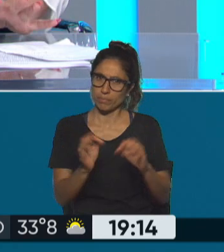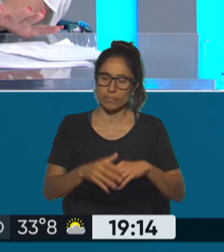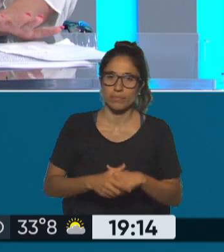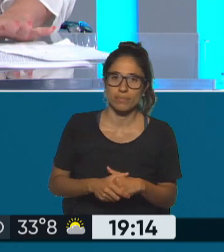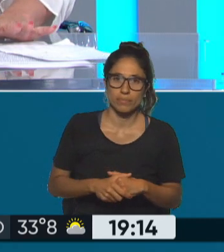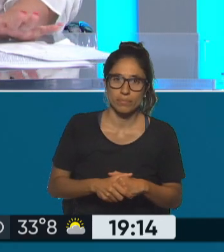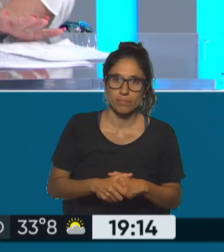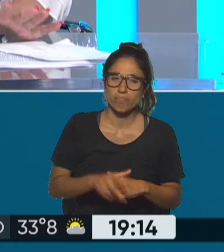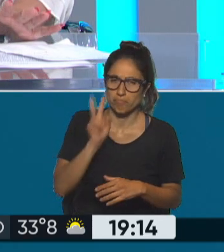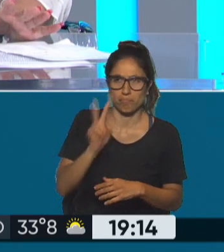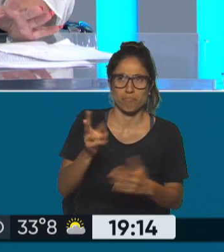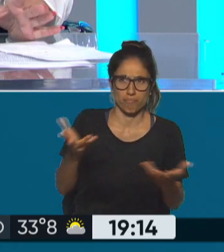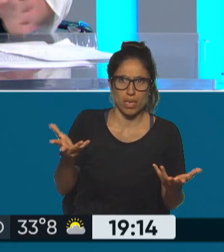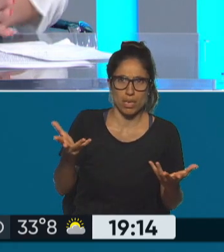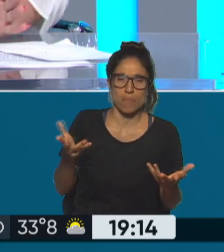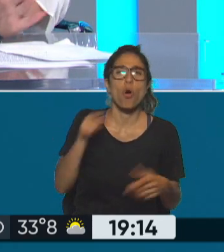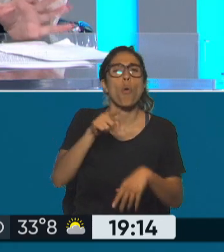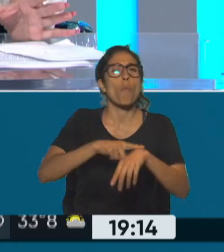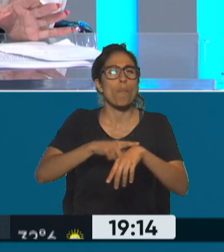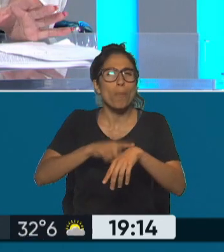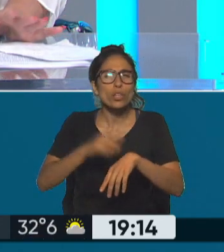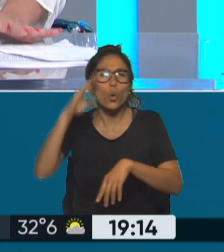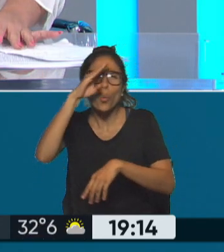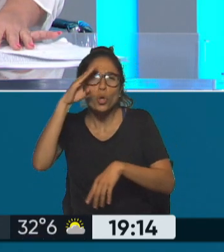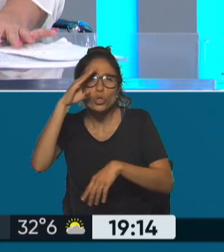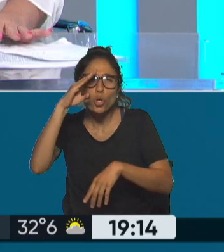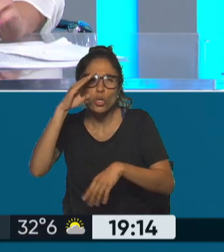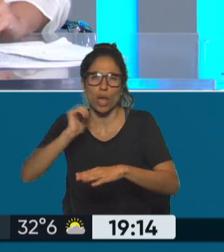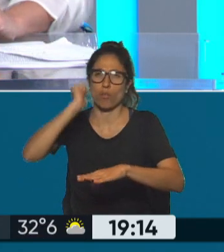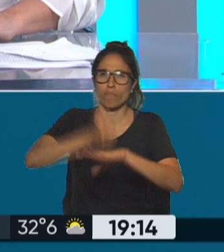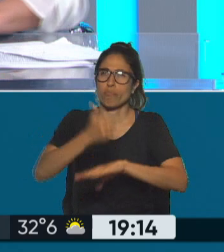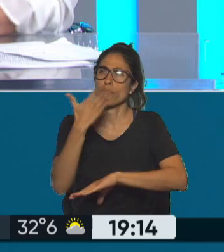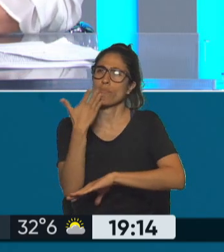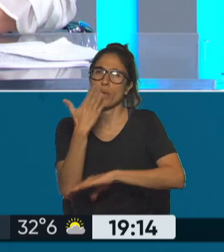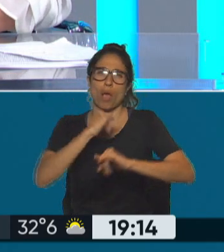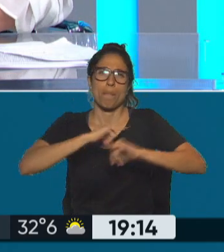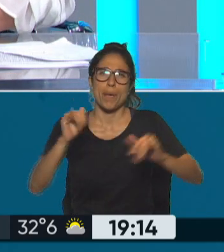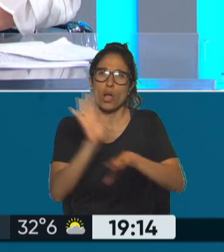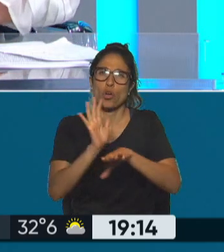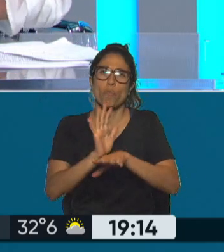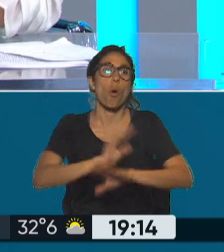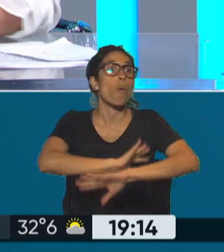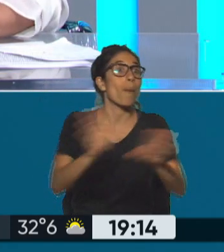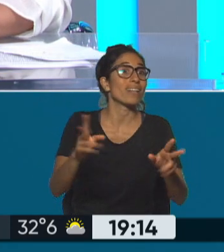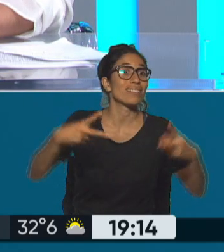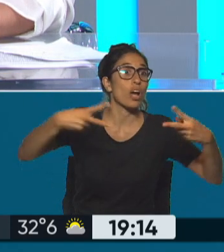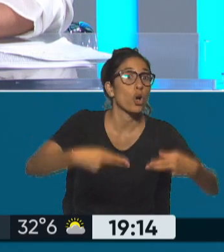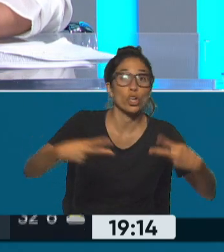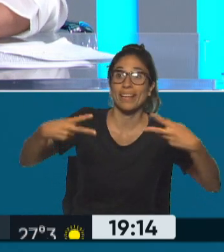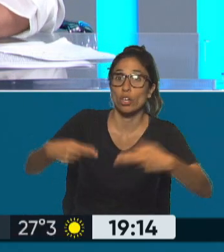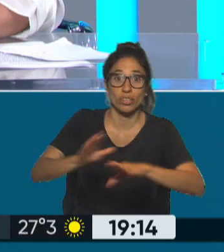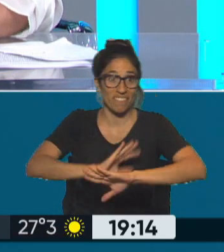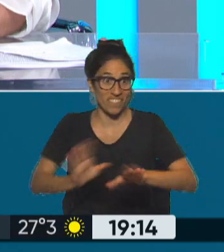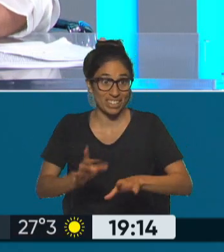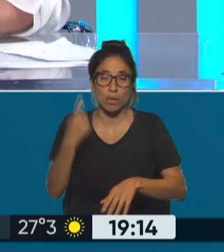inacción por parte de las fuerzas de seguridad que van a quedar ahora en la mira hubo un rechazo internacional muy